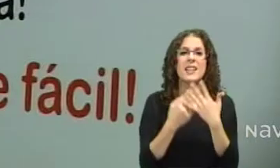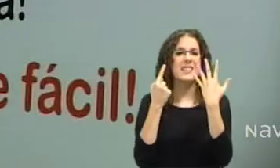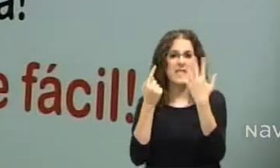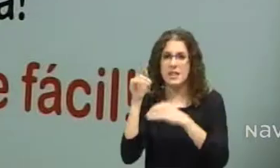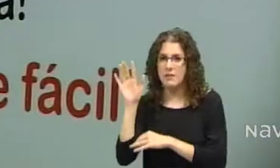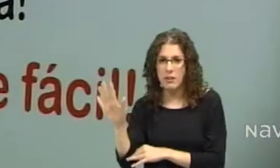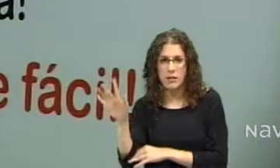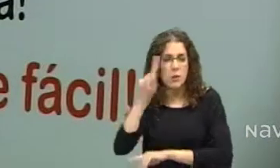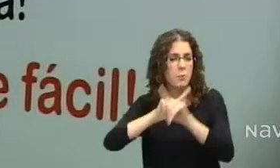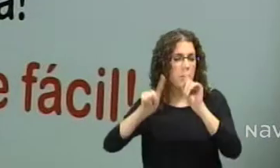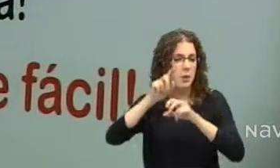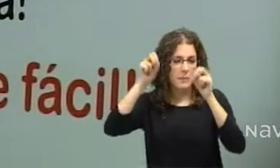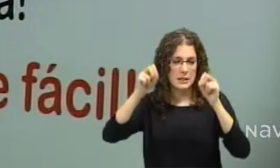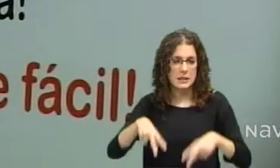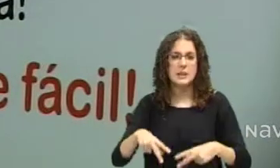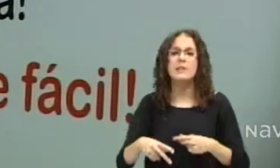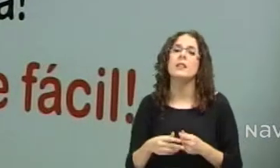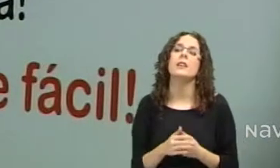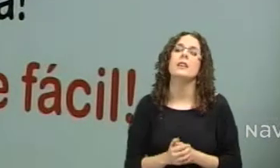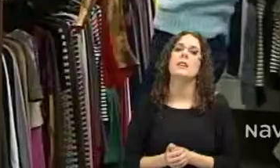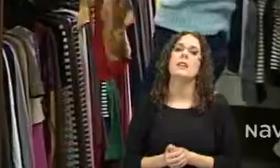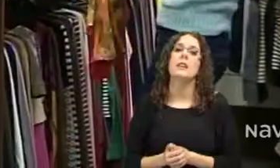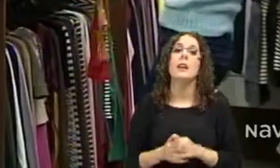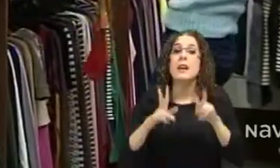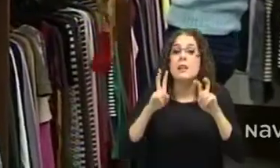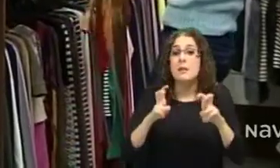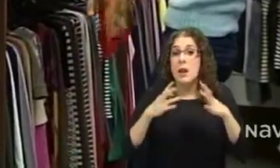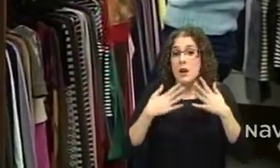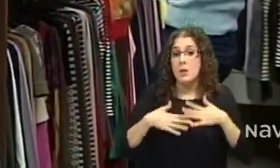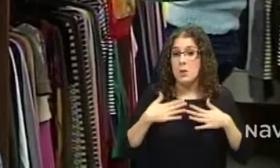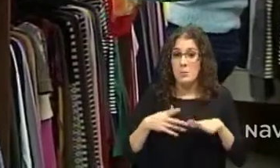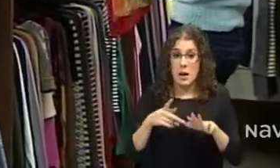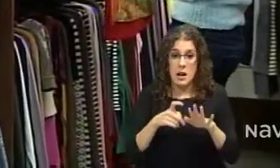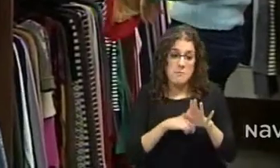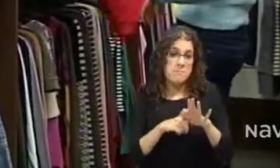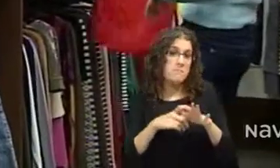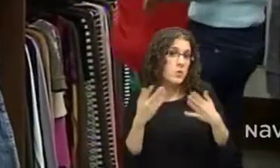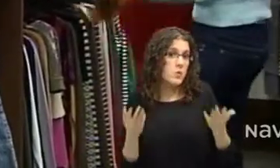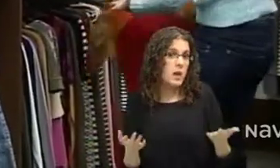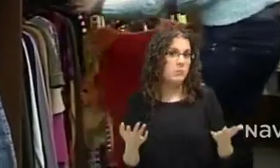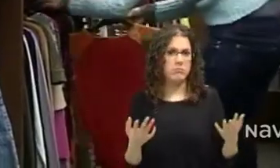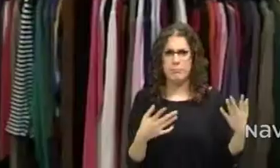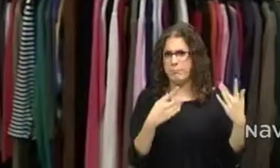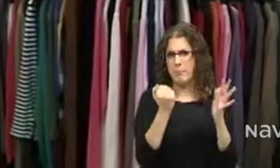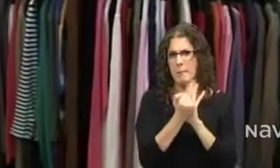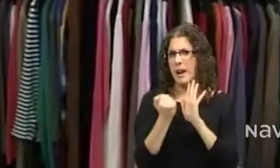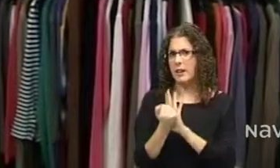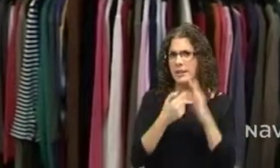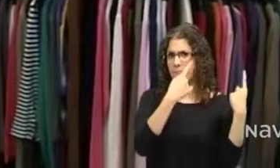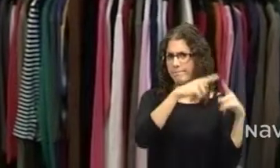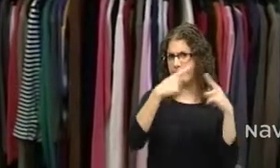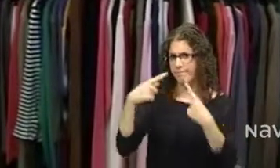Hay un poco de todas las tendencias. Respecto al tipo de ropa, hay de todo tipo de marcas también.